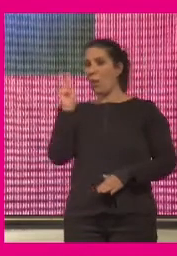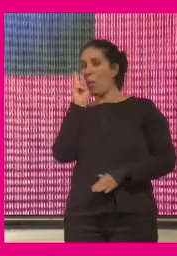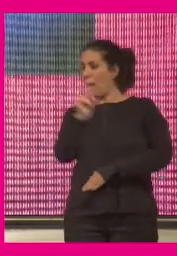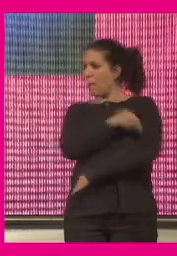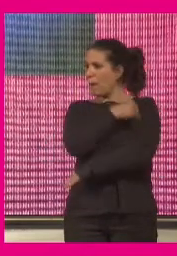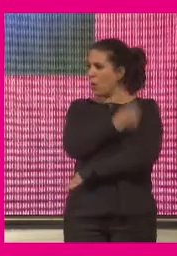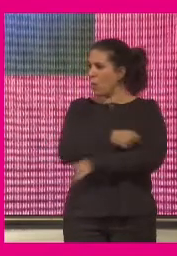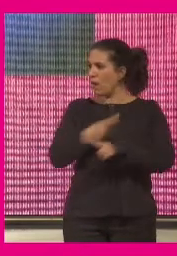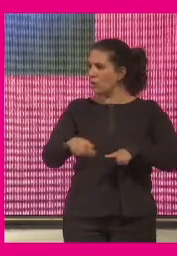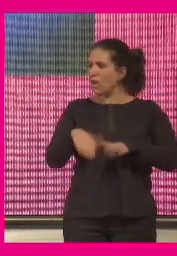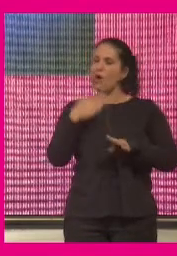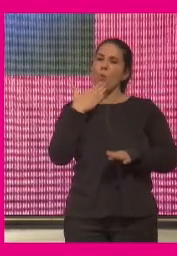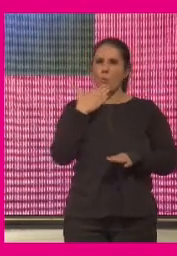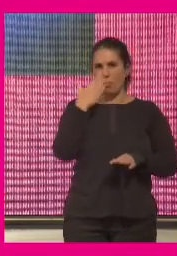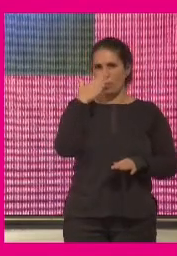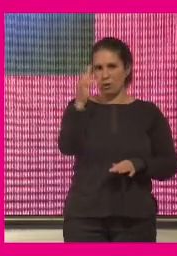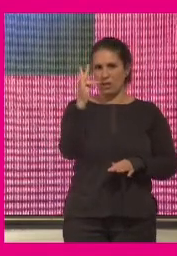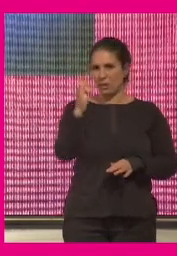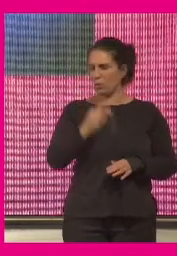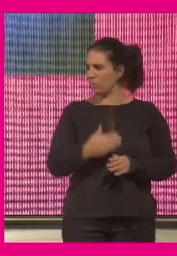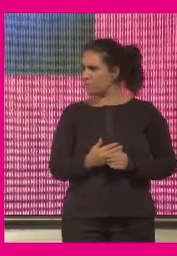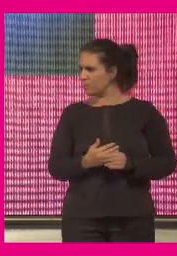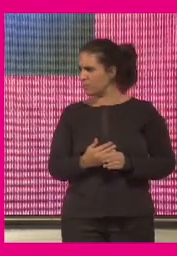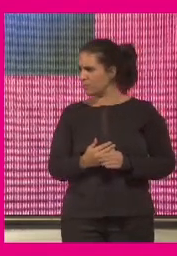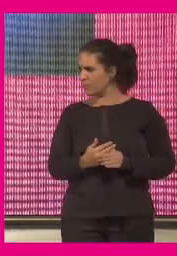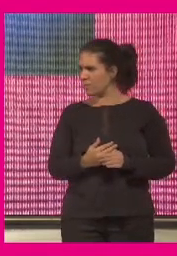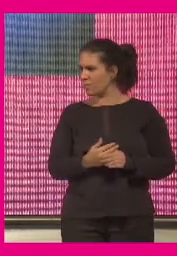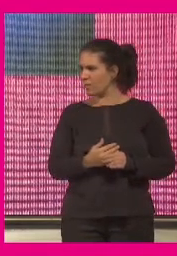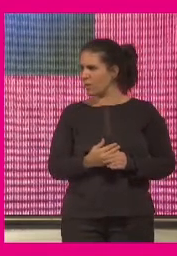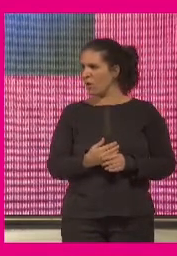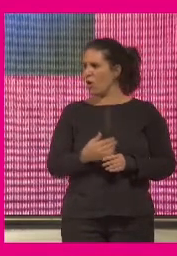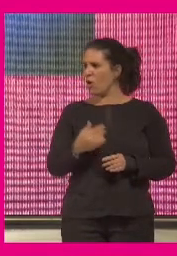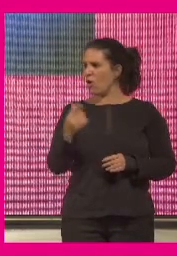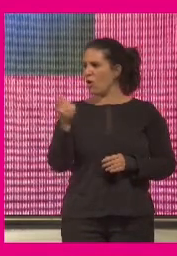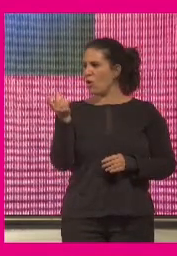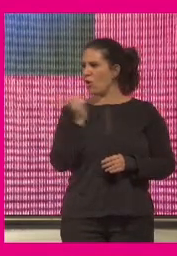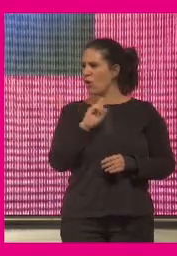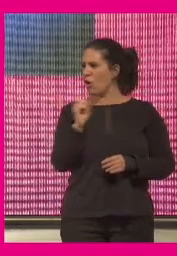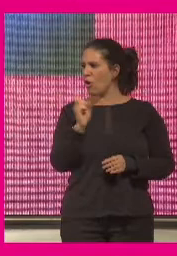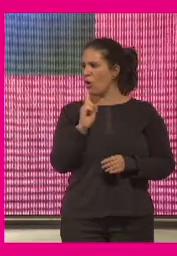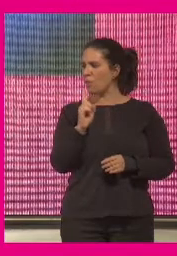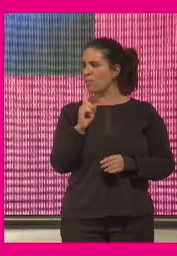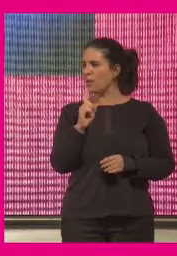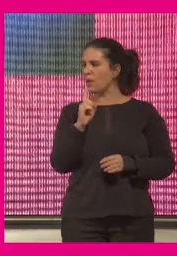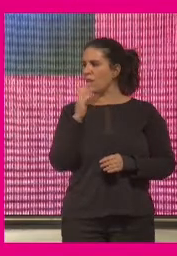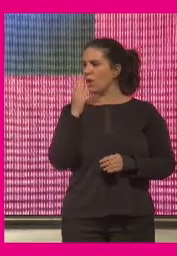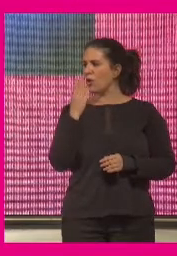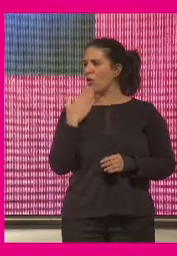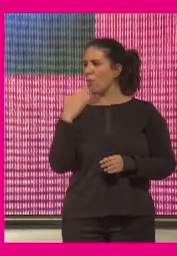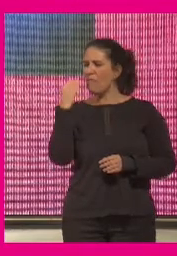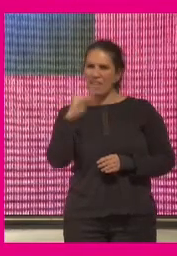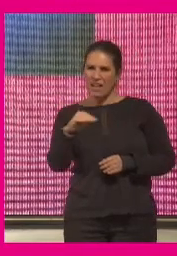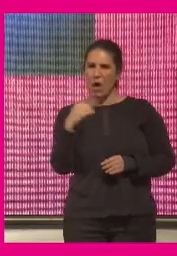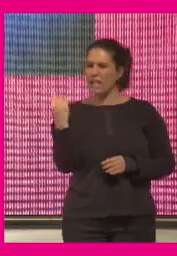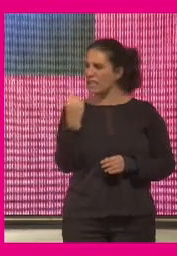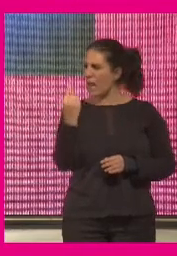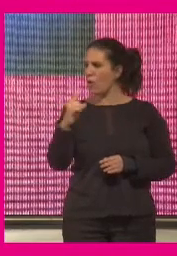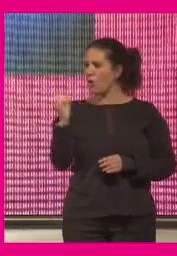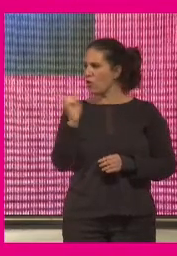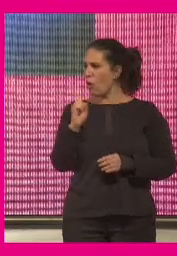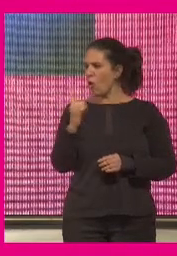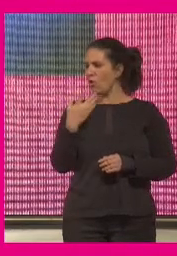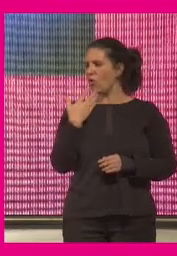perspectiva con sentido no tanto datos fríos aislados sino un relato una narrativa